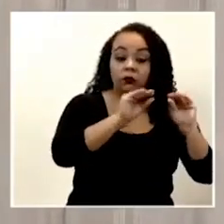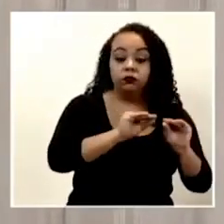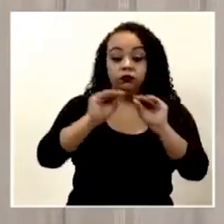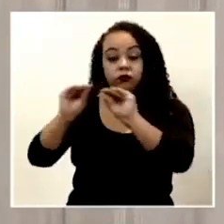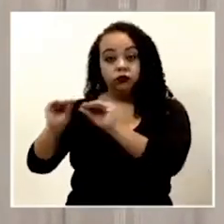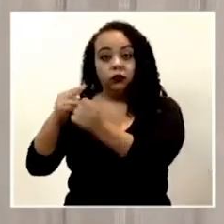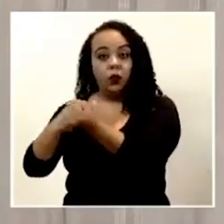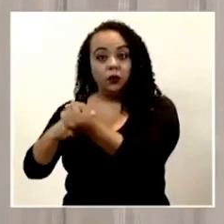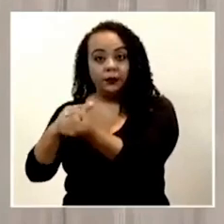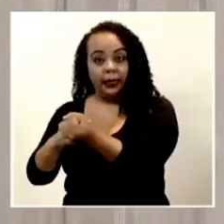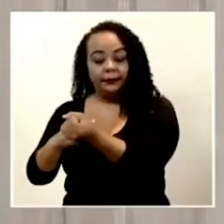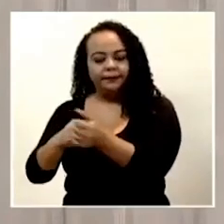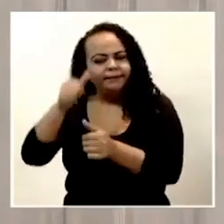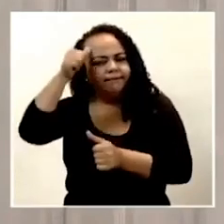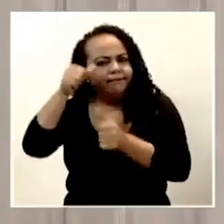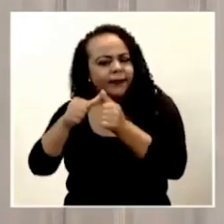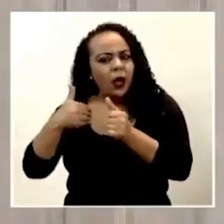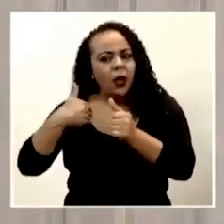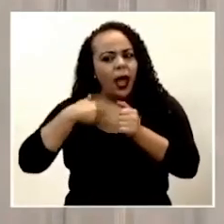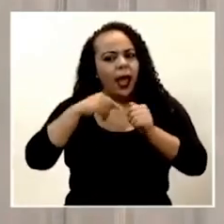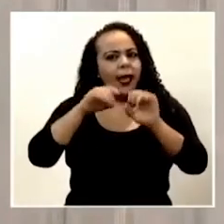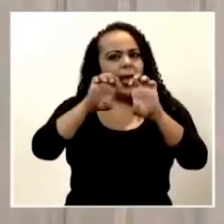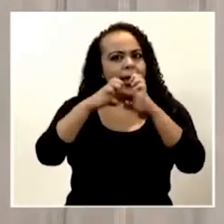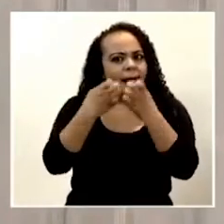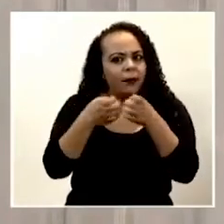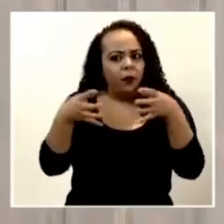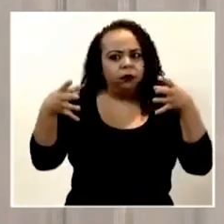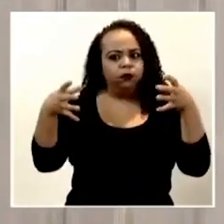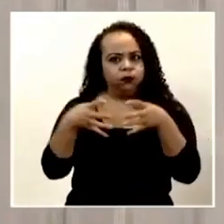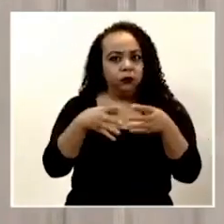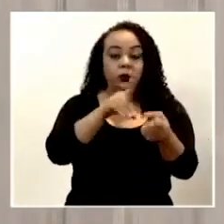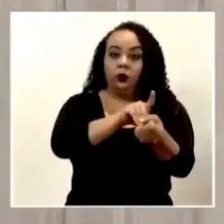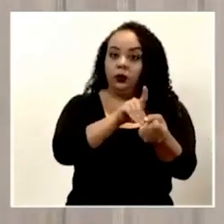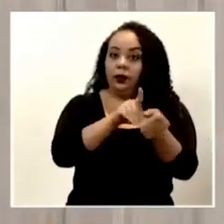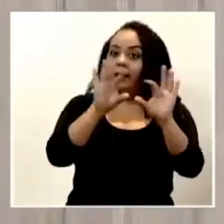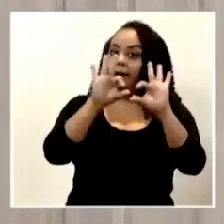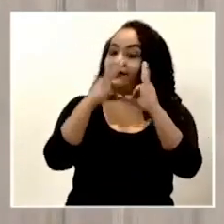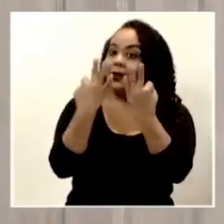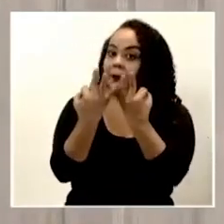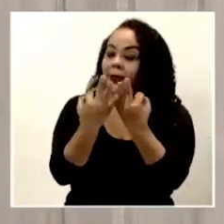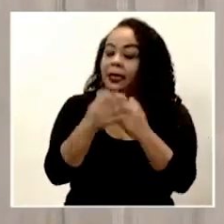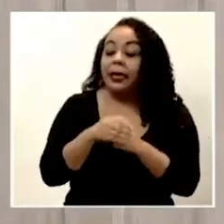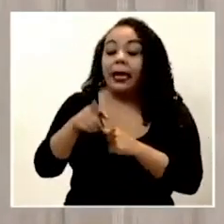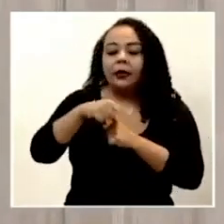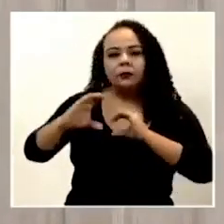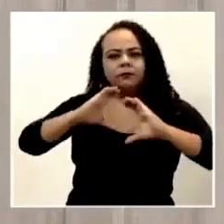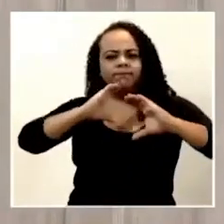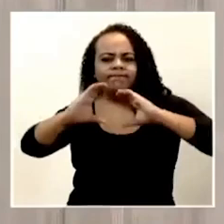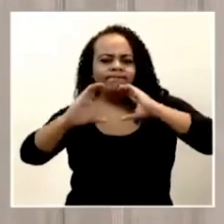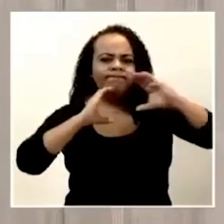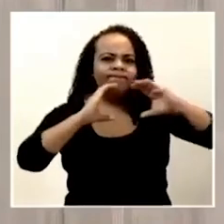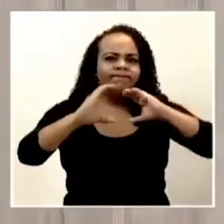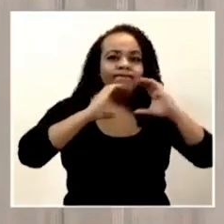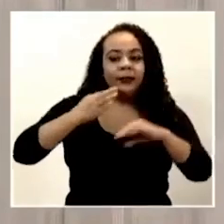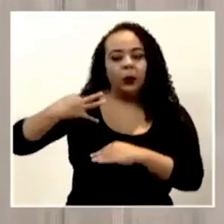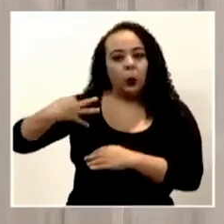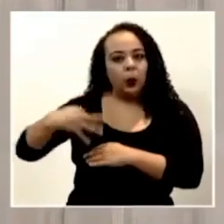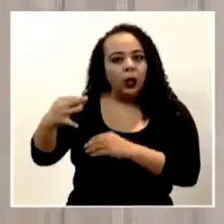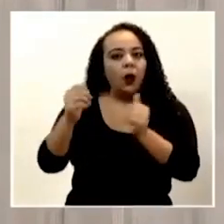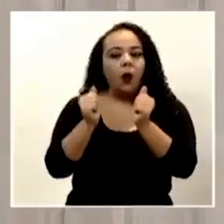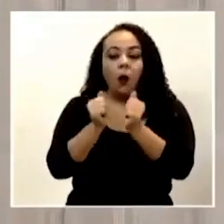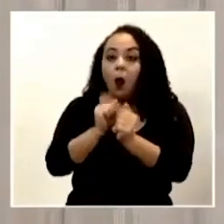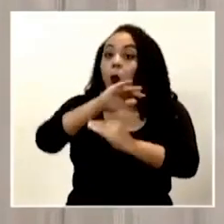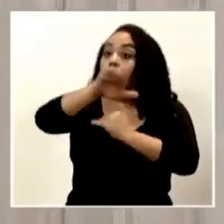Recordemos que hay todo un equipo de médicos de familia que están en una comunicación diaria con todos los